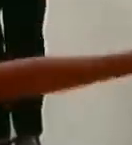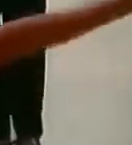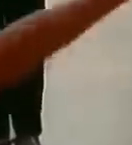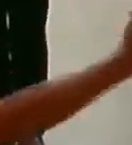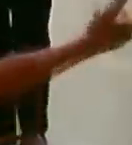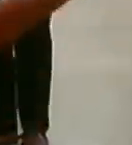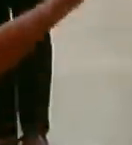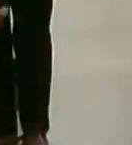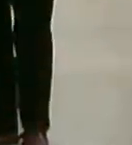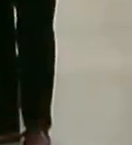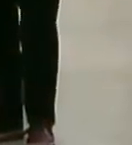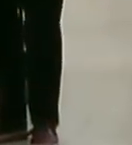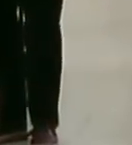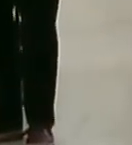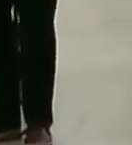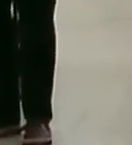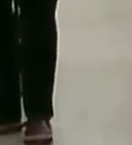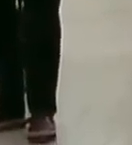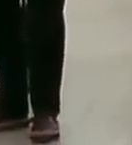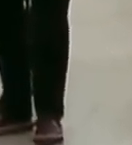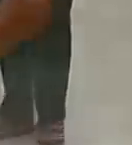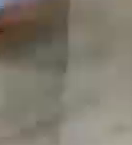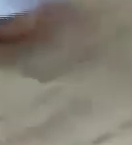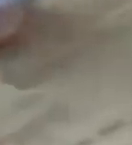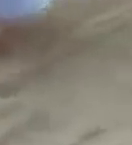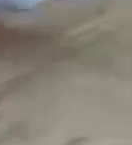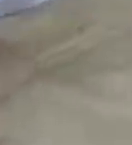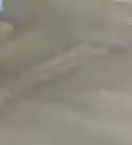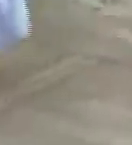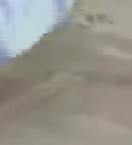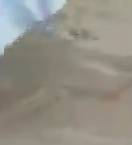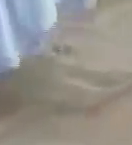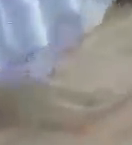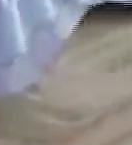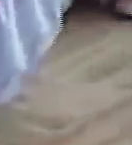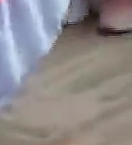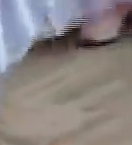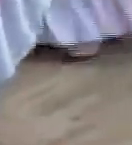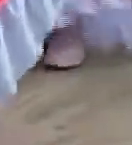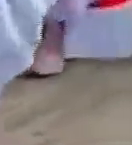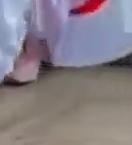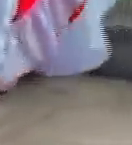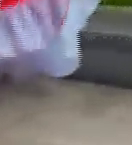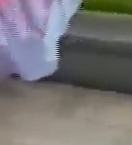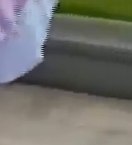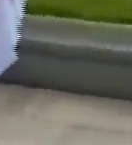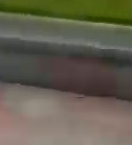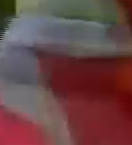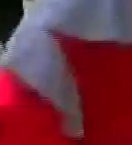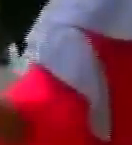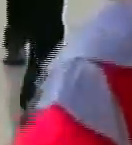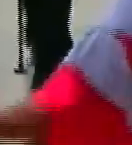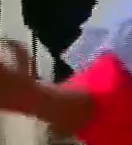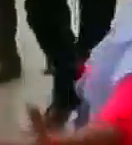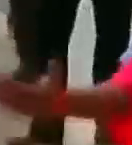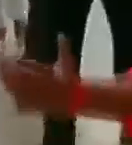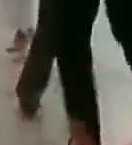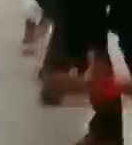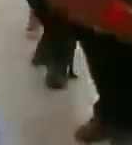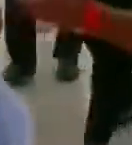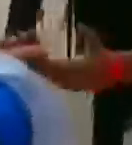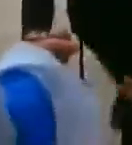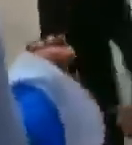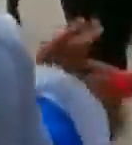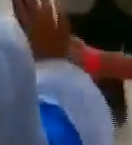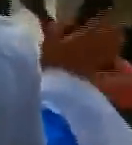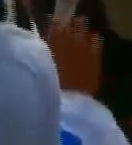trayectoria y actualmente desarrollan sus actividades culturales en la Casa de la Cultura Don Ramón Mejías es de la